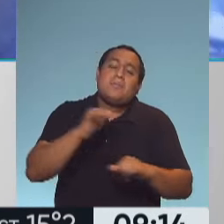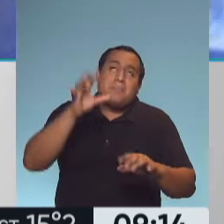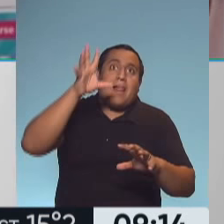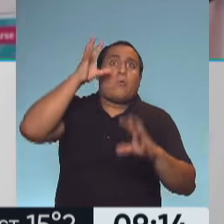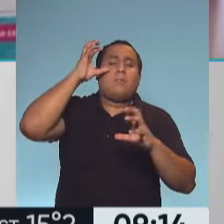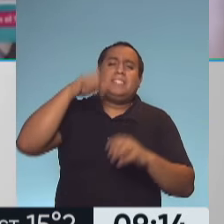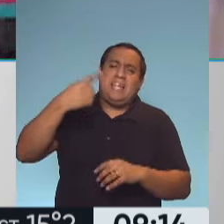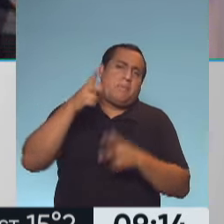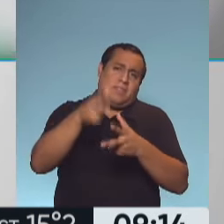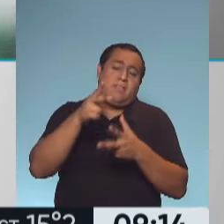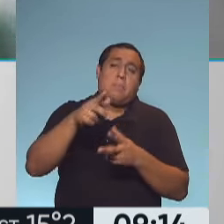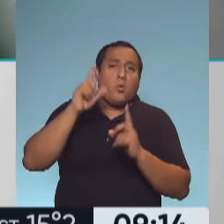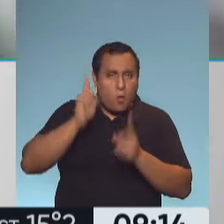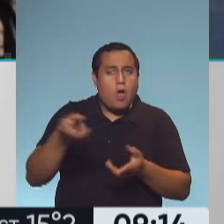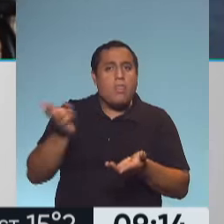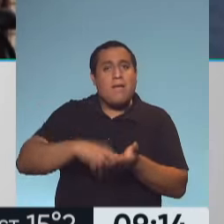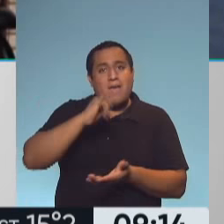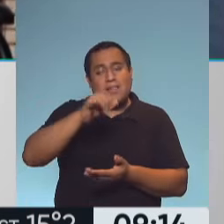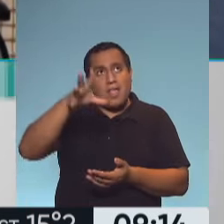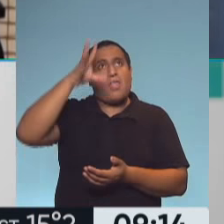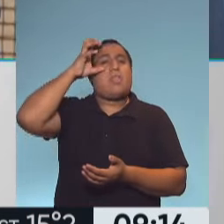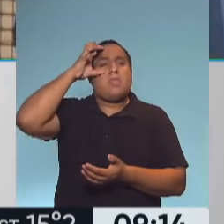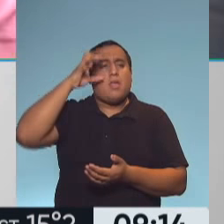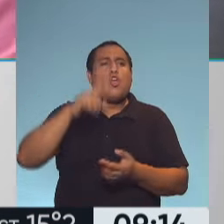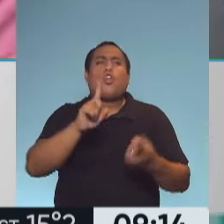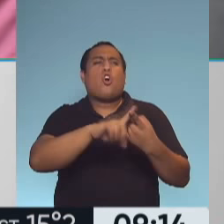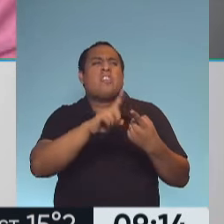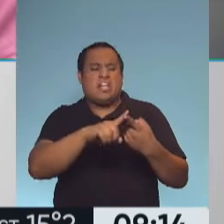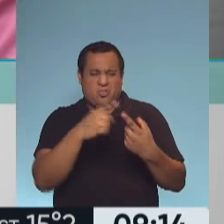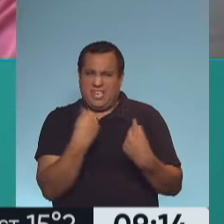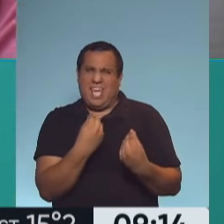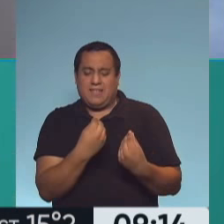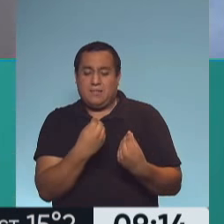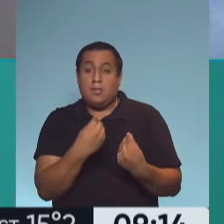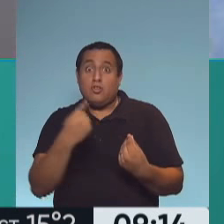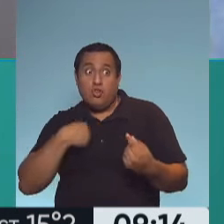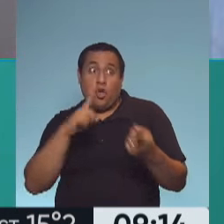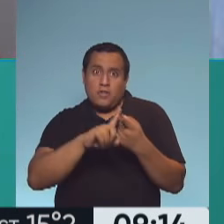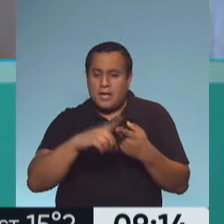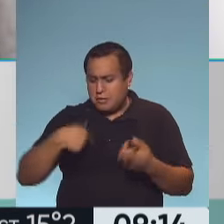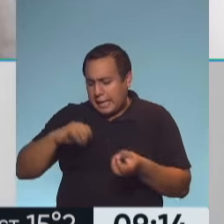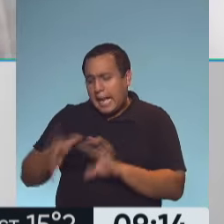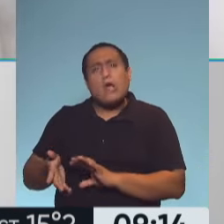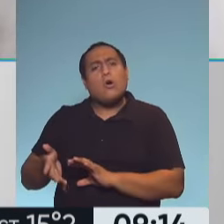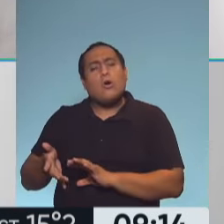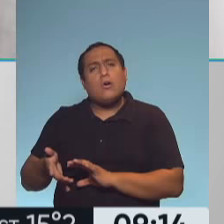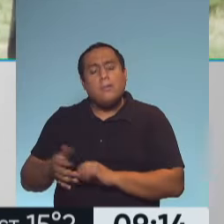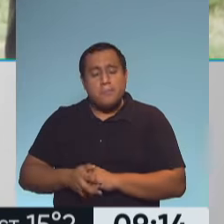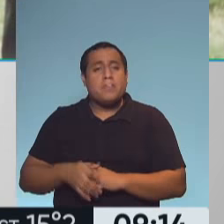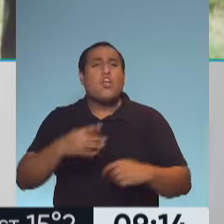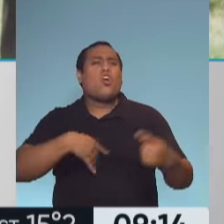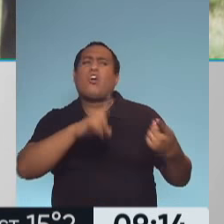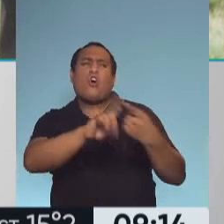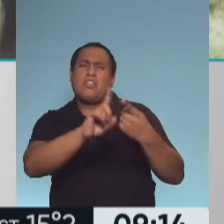siempre, pero nunca está de más recordar, definir qué es un contacto estrecho y qué hacer si soy un contacto estrecho. Claro, un